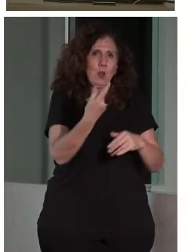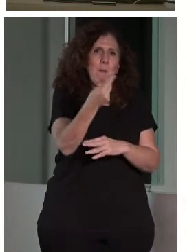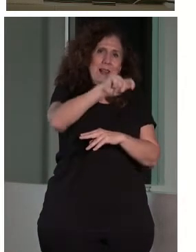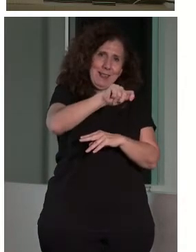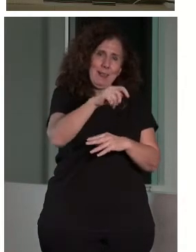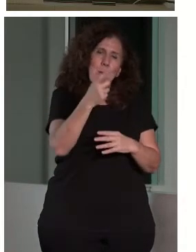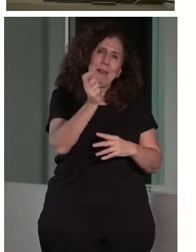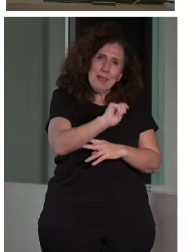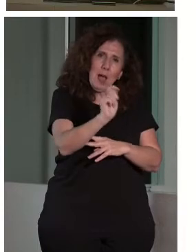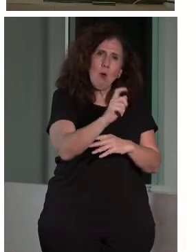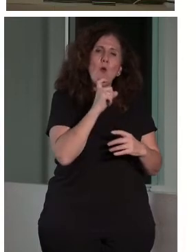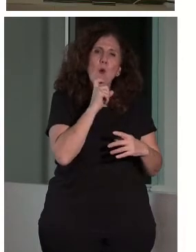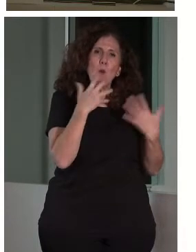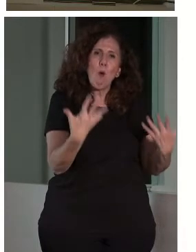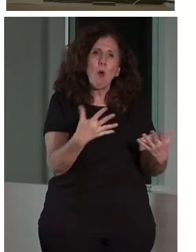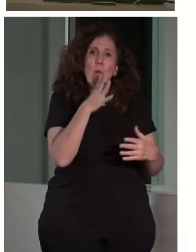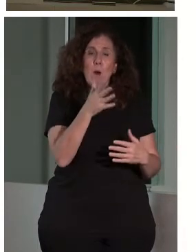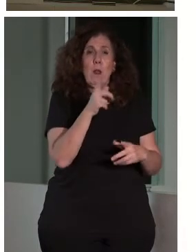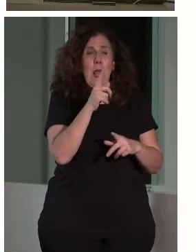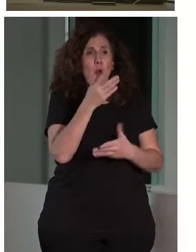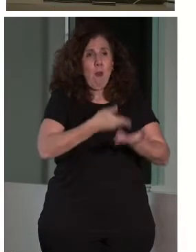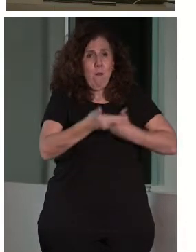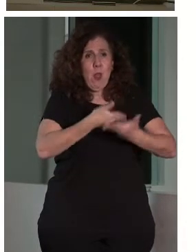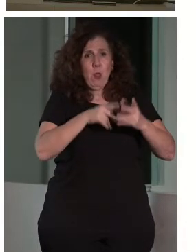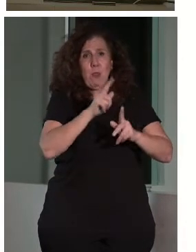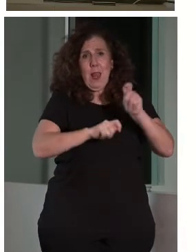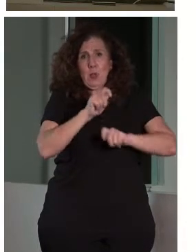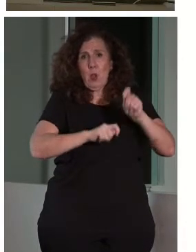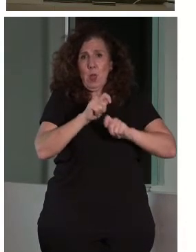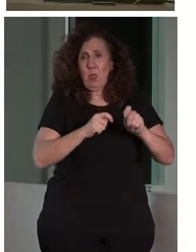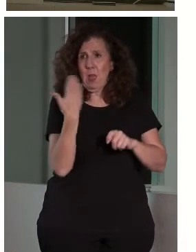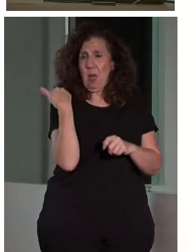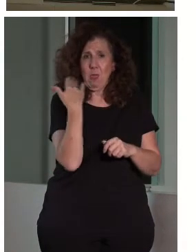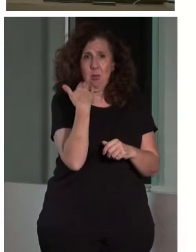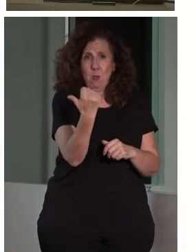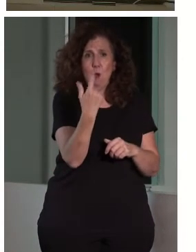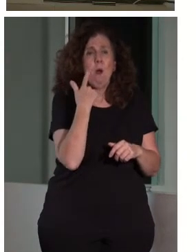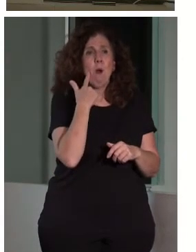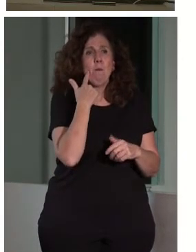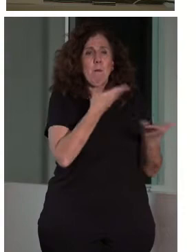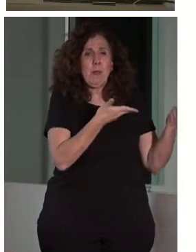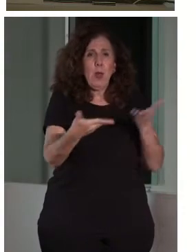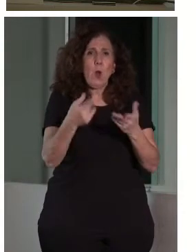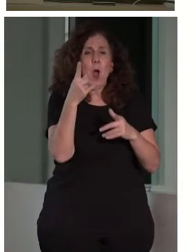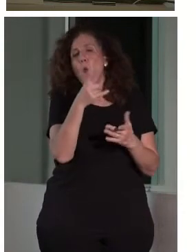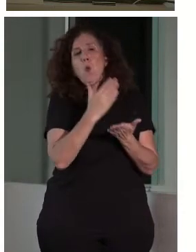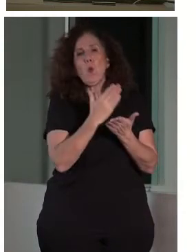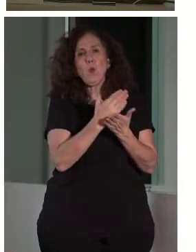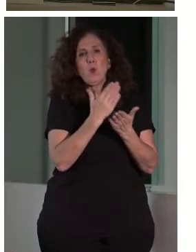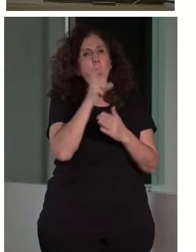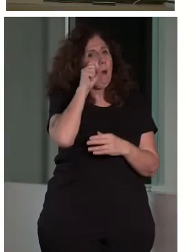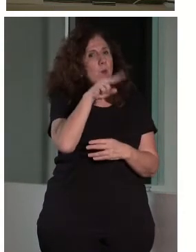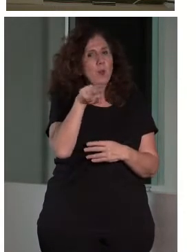importante. Hace unos años me invitaron al Museo Táctil Estatal Homero, que es un museo nacional en Italia, a impartir un curso sobre accesibilidad.